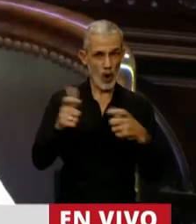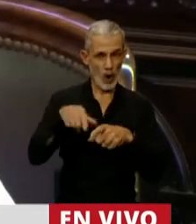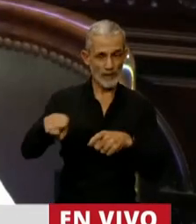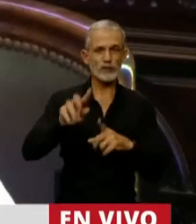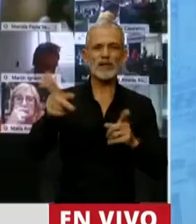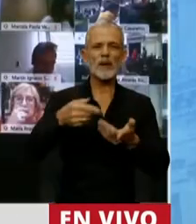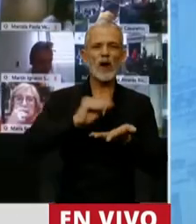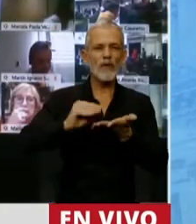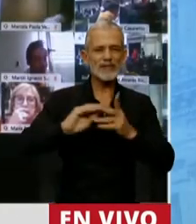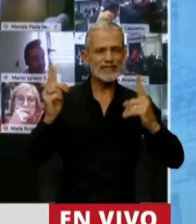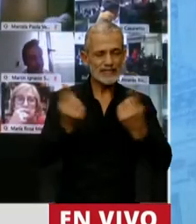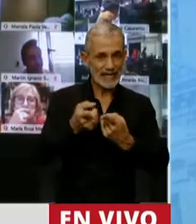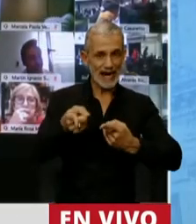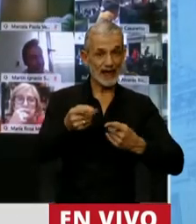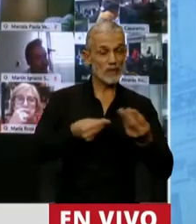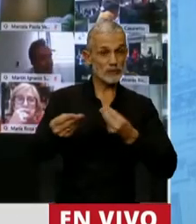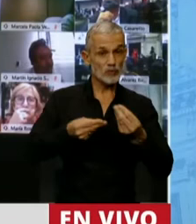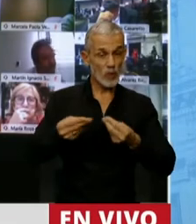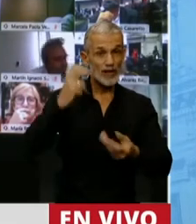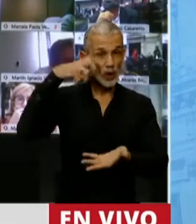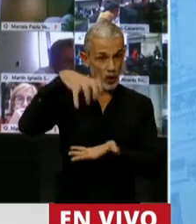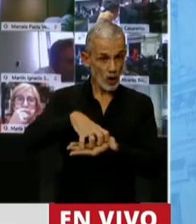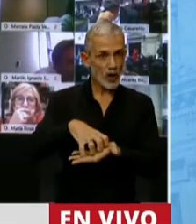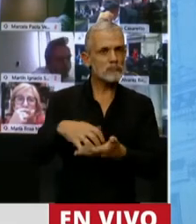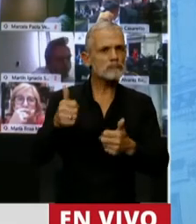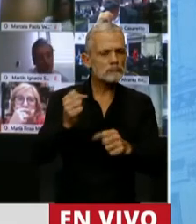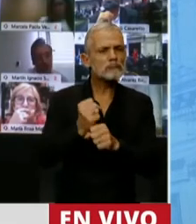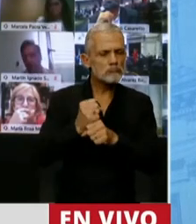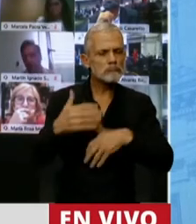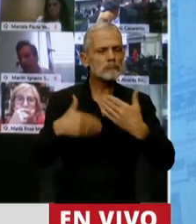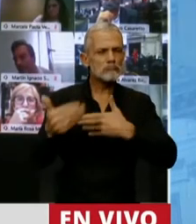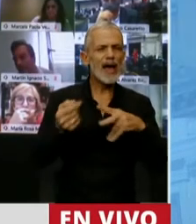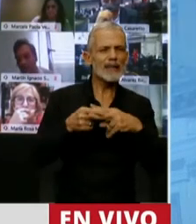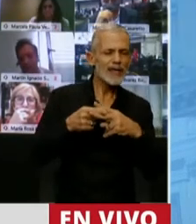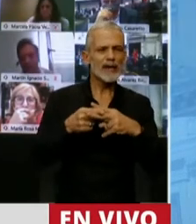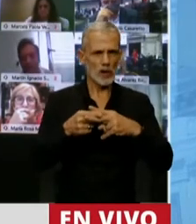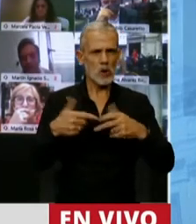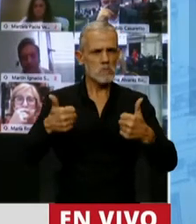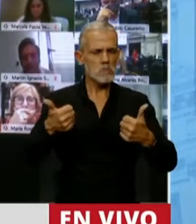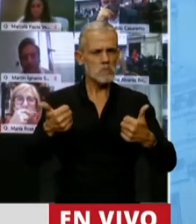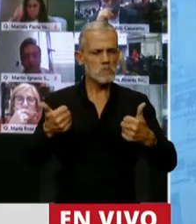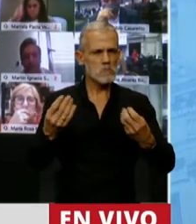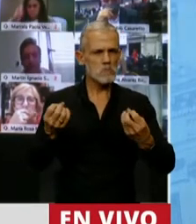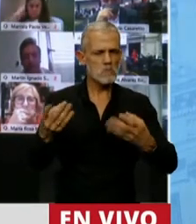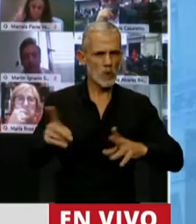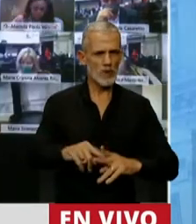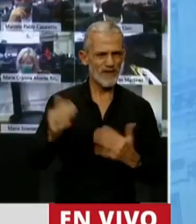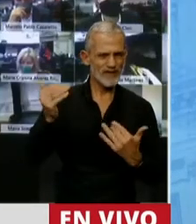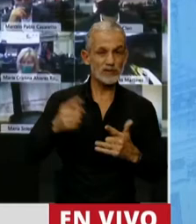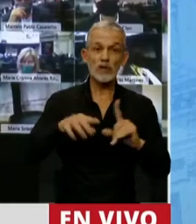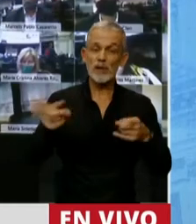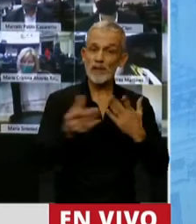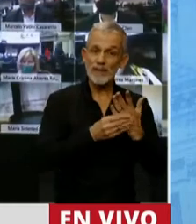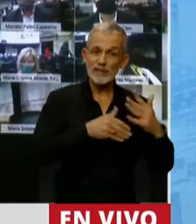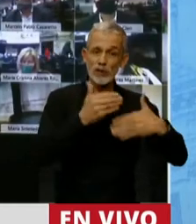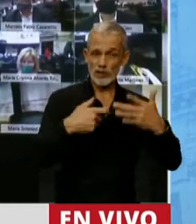También a la Oficina de Presupuestos del Congreso, quienes realizaron un excelente trabajo técnico muy valorable. Y también al Ministro